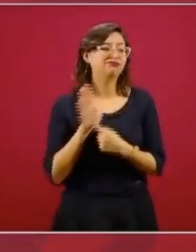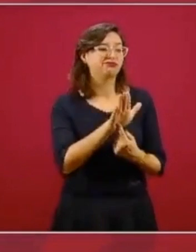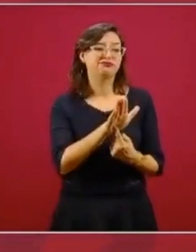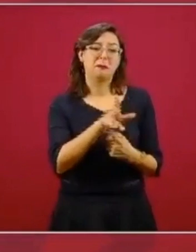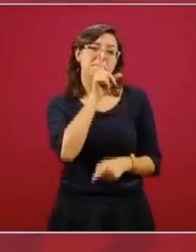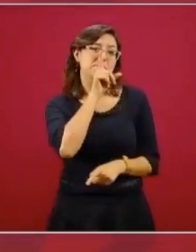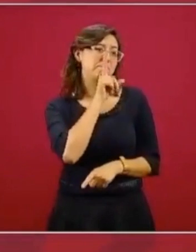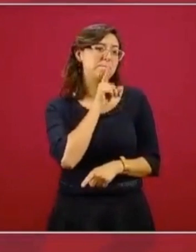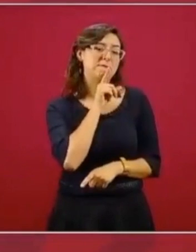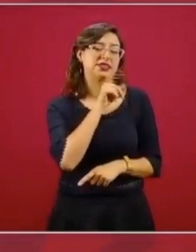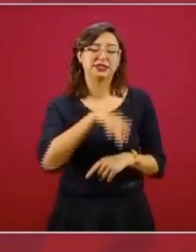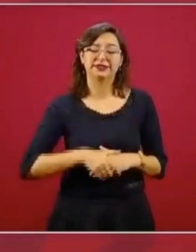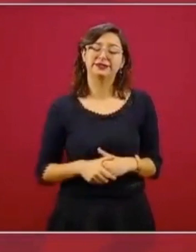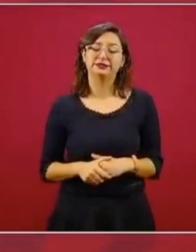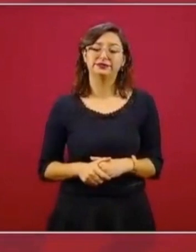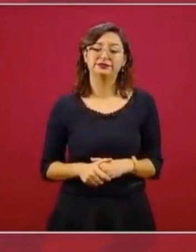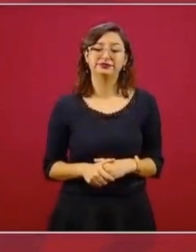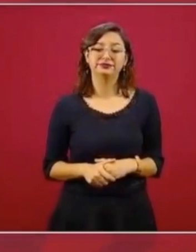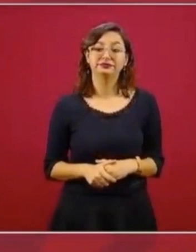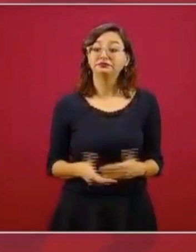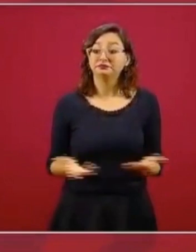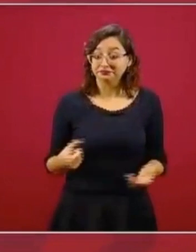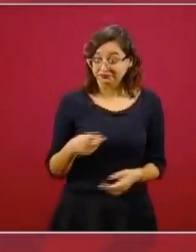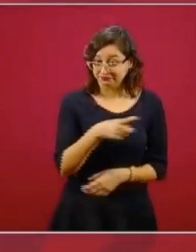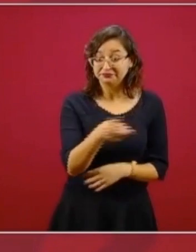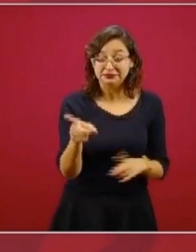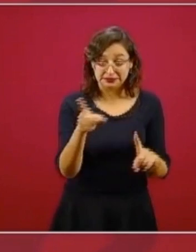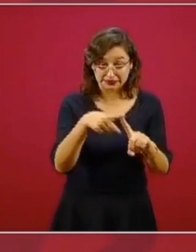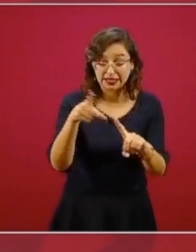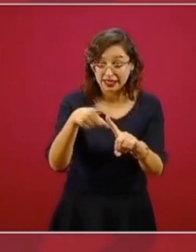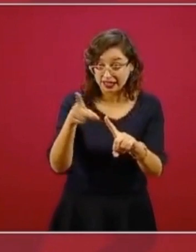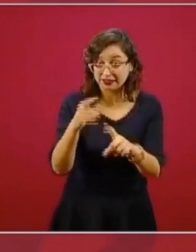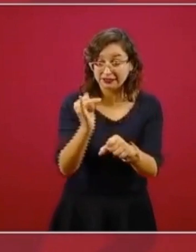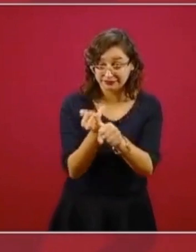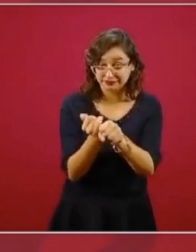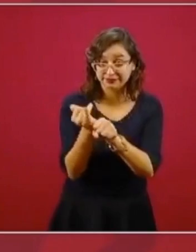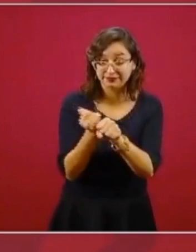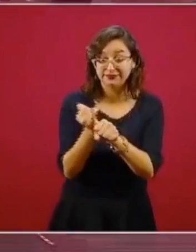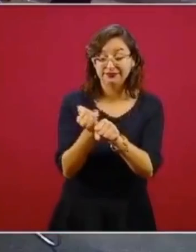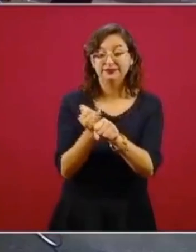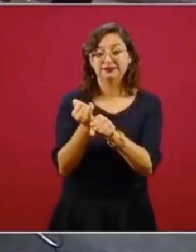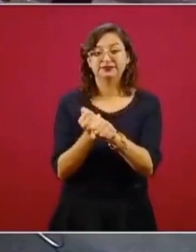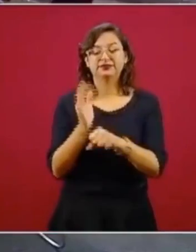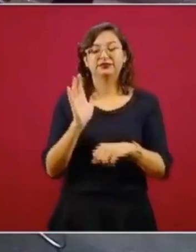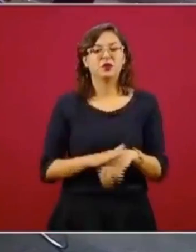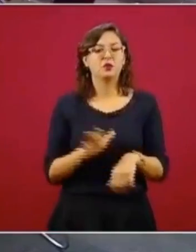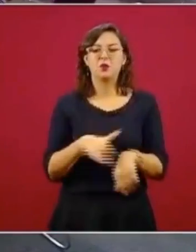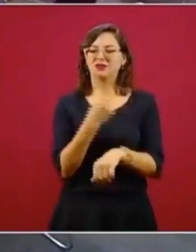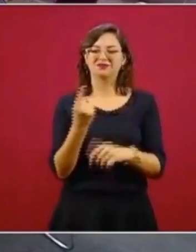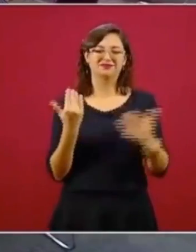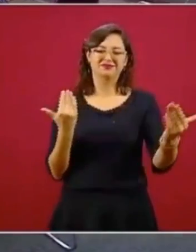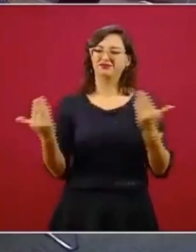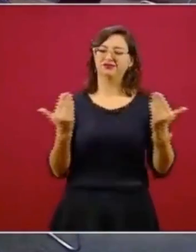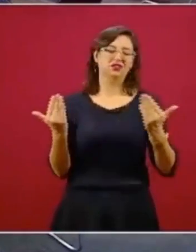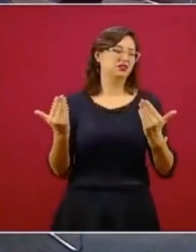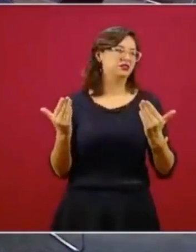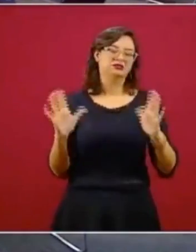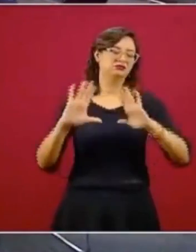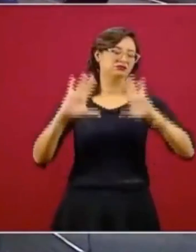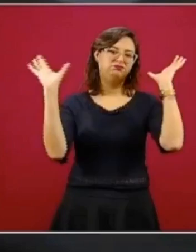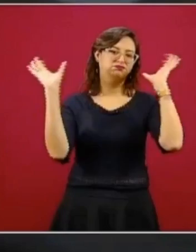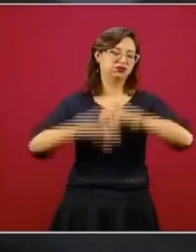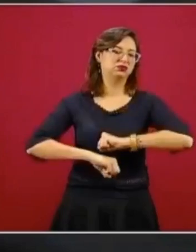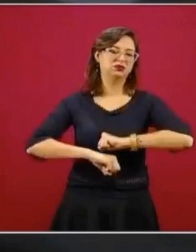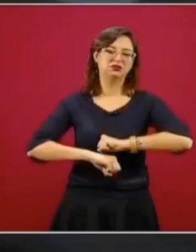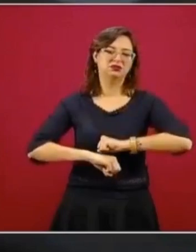es más, nos dejamos de tarea porque son odiosas las comparaciones, más cuando